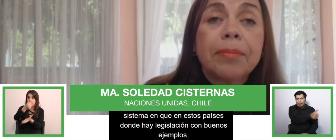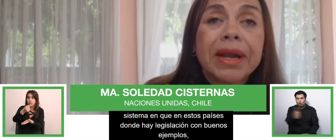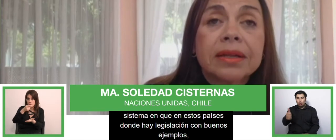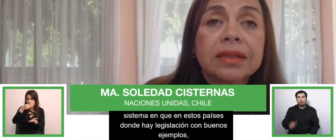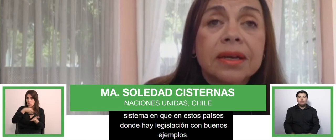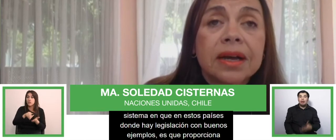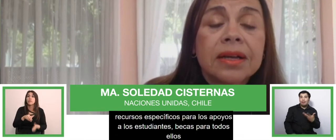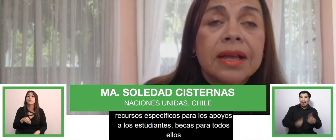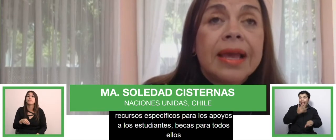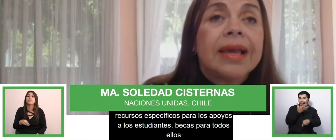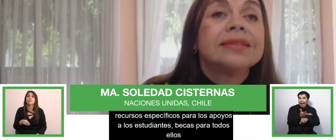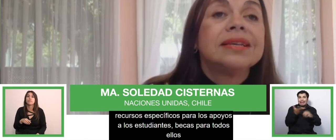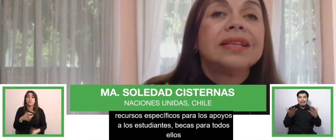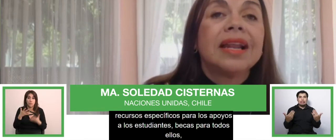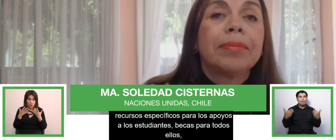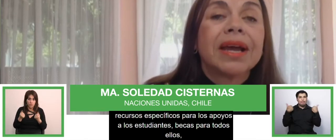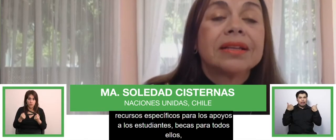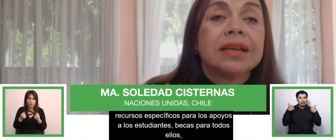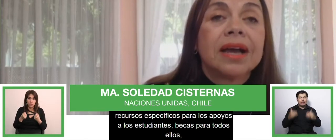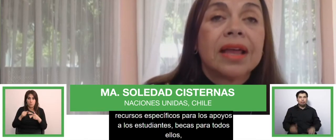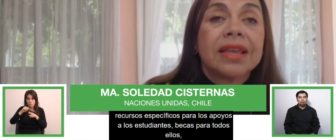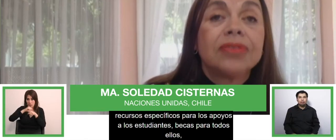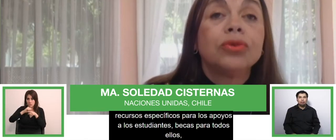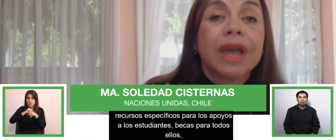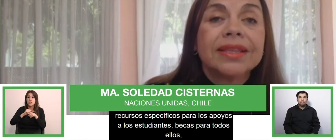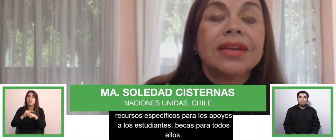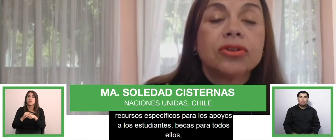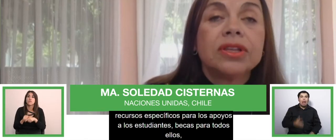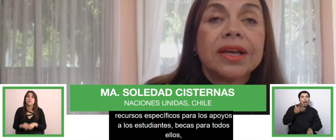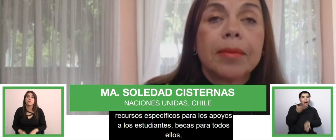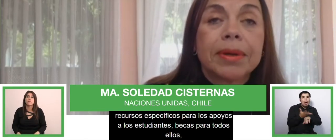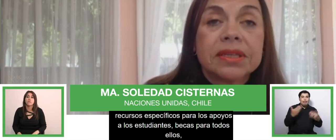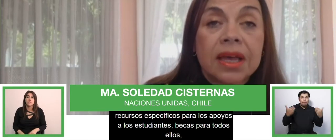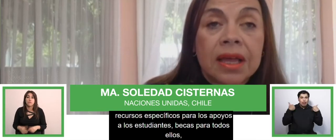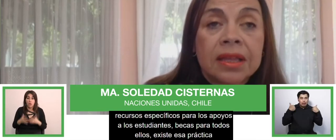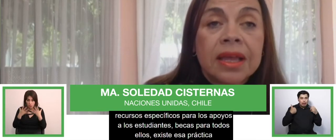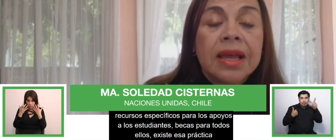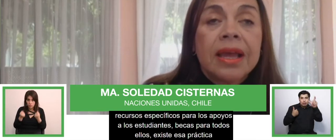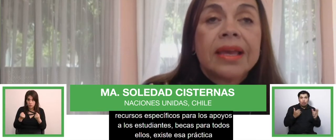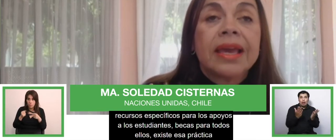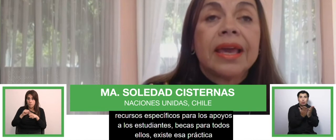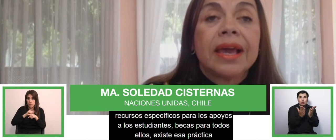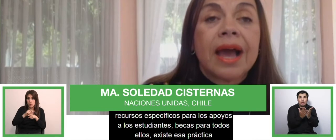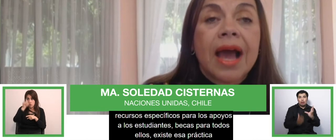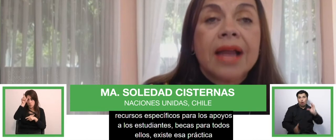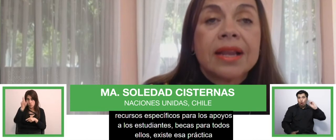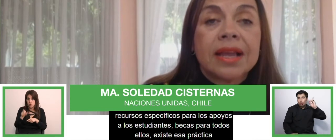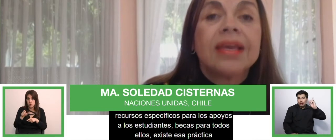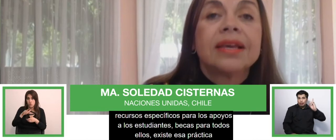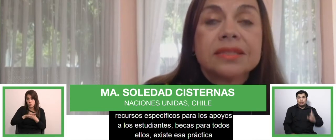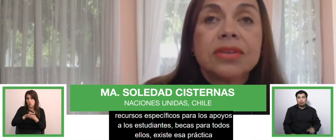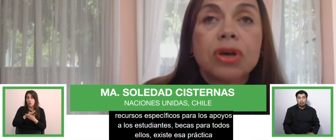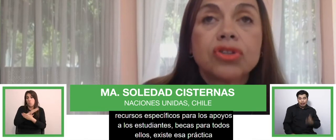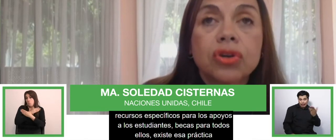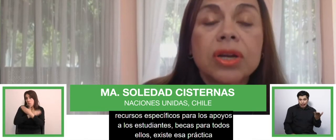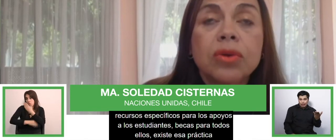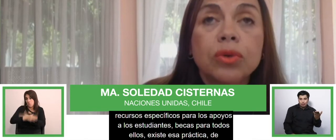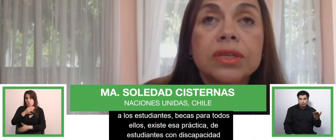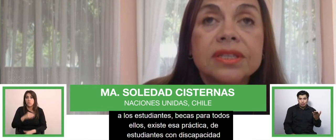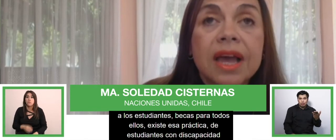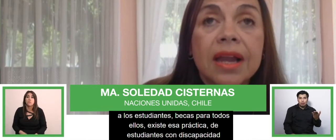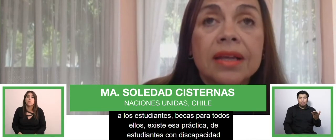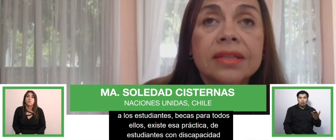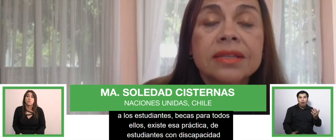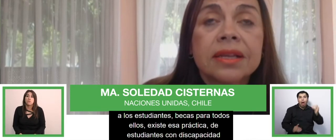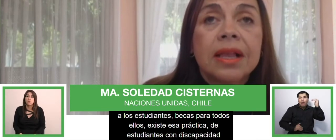existe esa práctica. Existe la práctica de estudiantes con discapacidad que han ejercido acciones